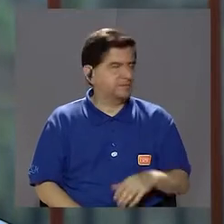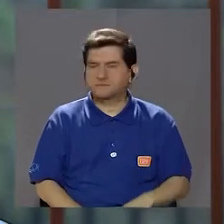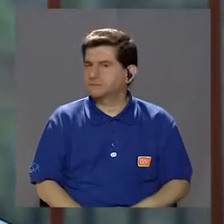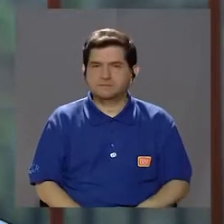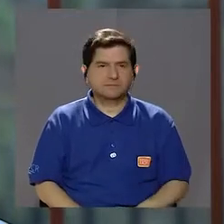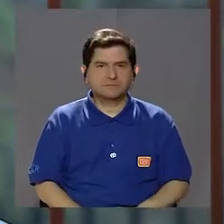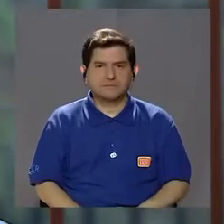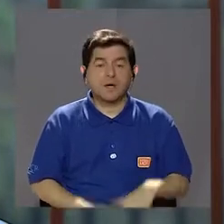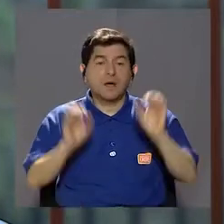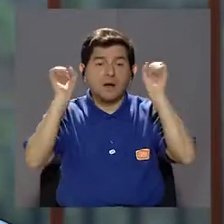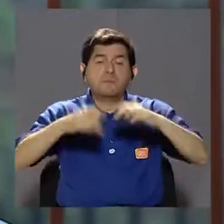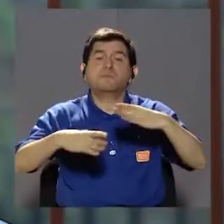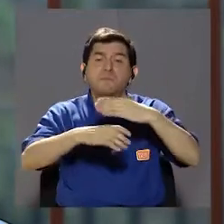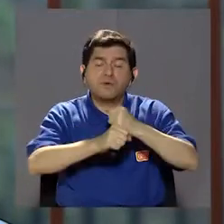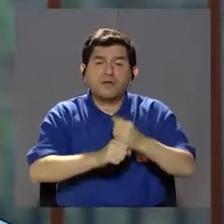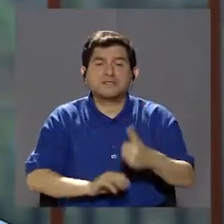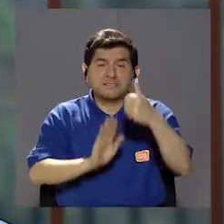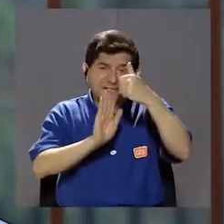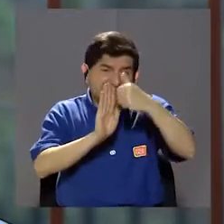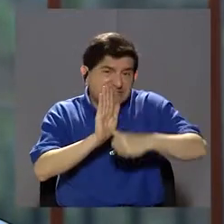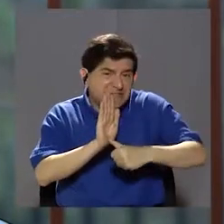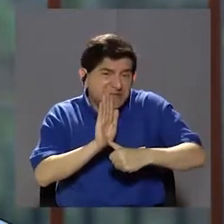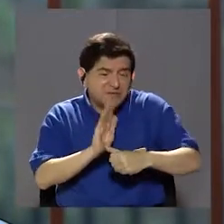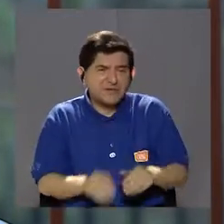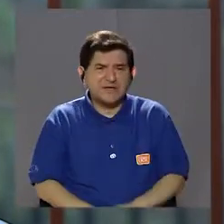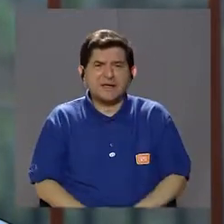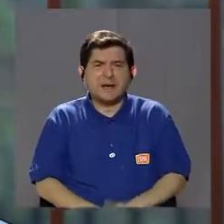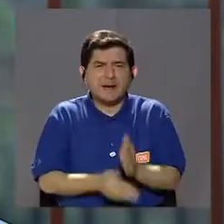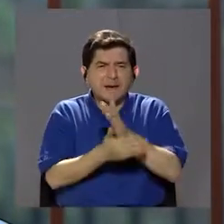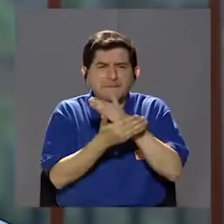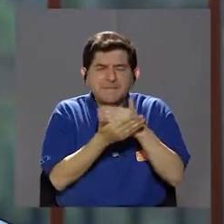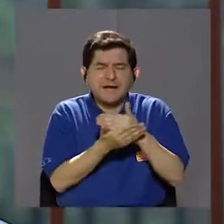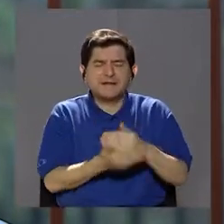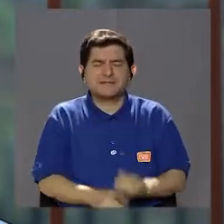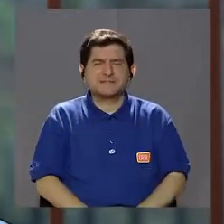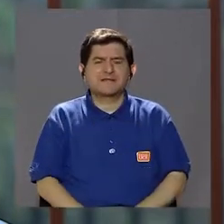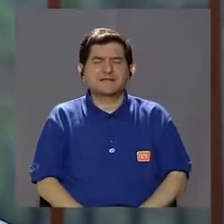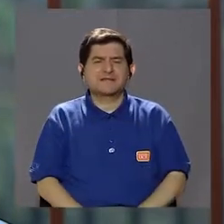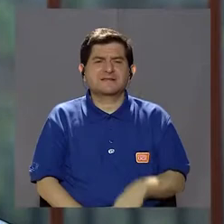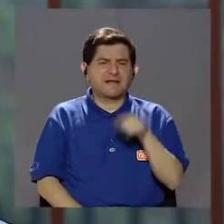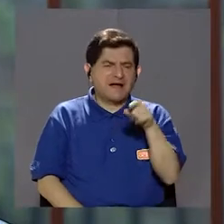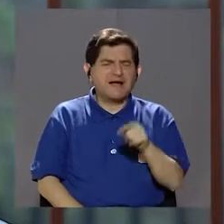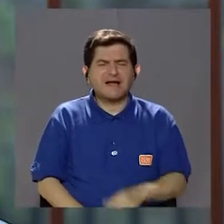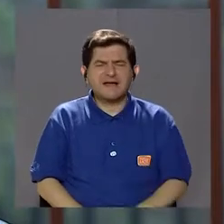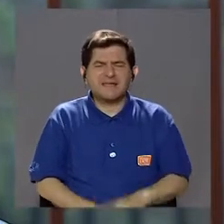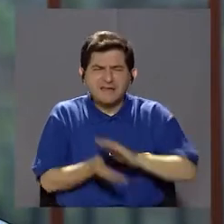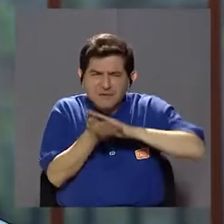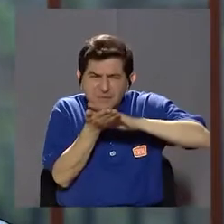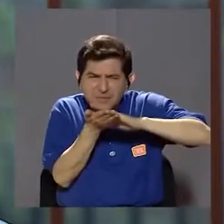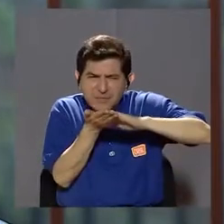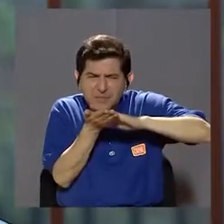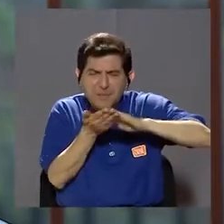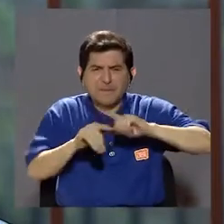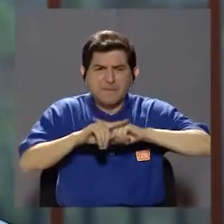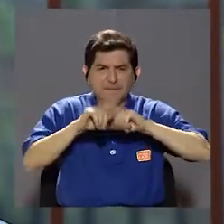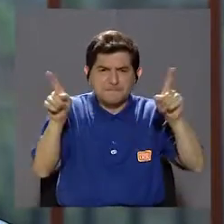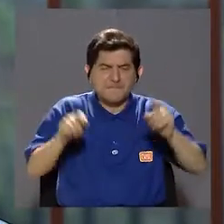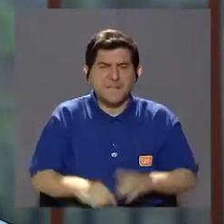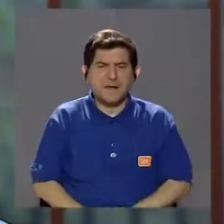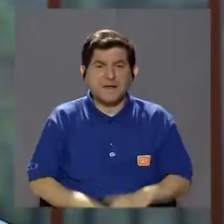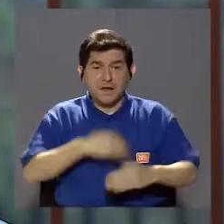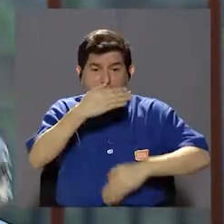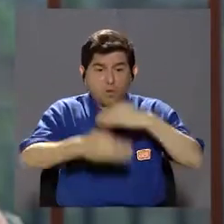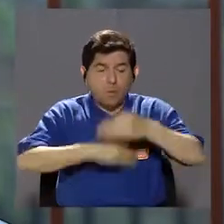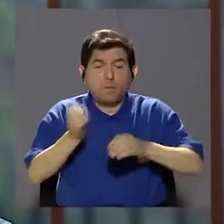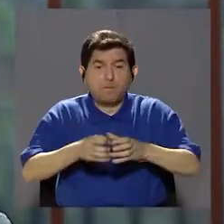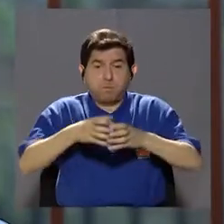espolón, lo que se podría hacer es, la cirugía lo que hacen es cortar un poquito la fascia, limar un poquito el espolón, pero va a haber